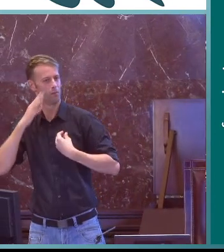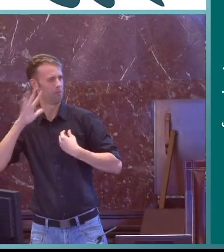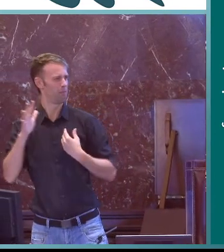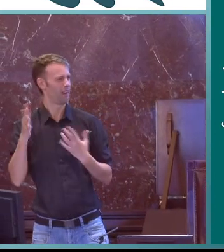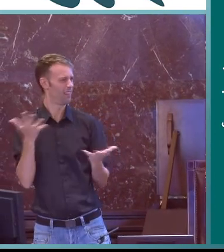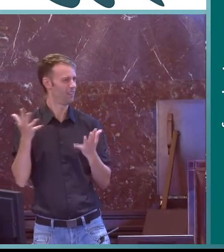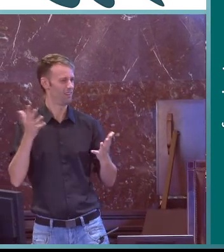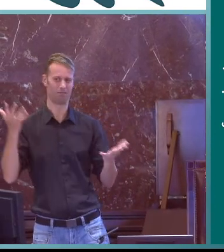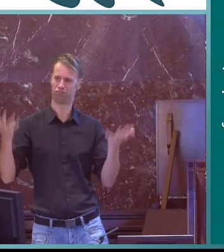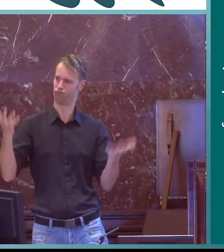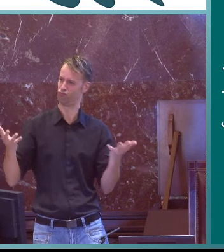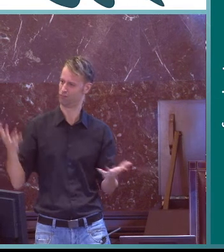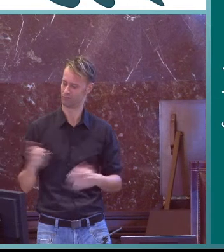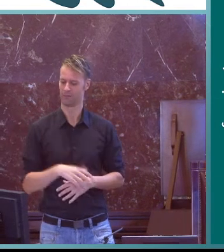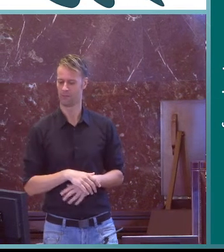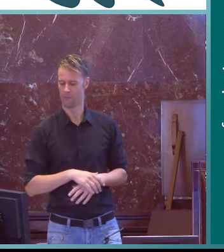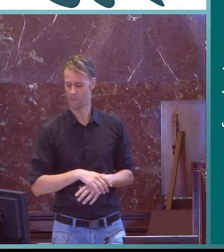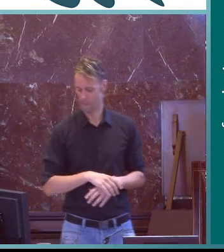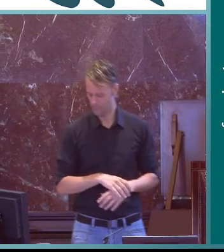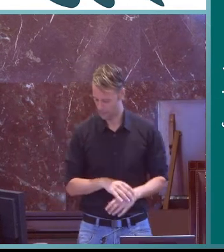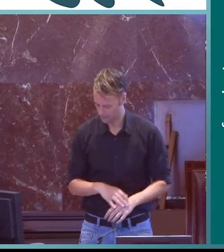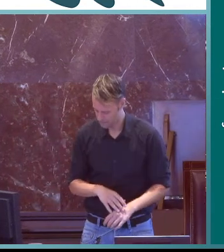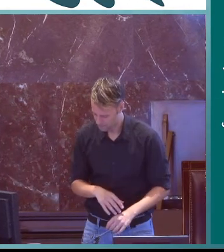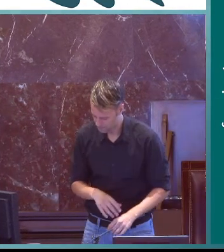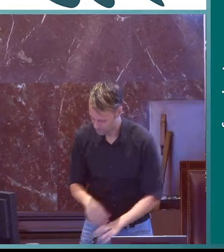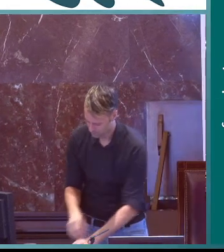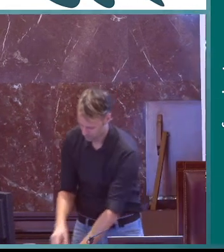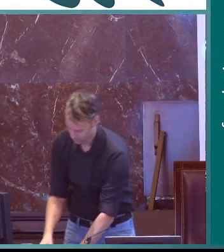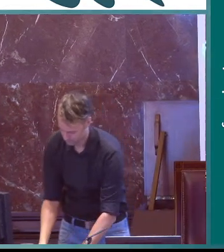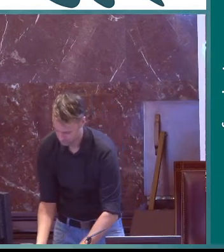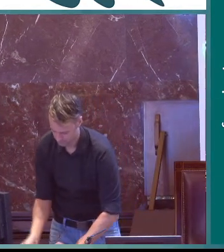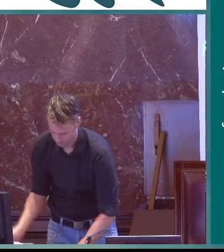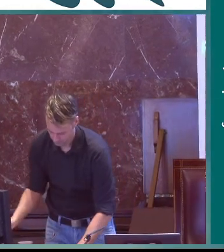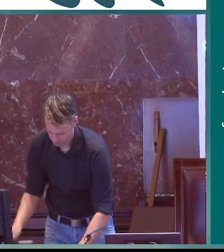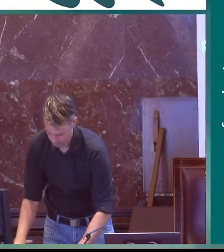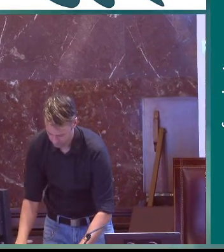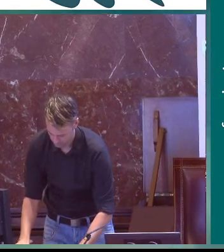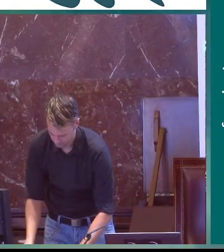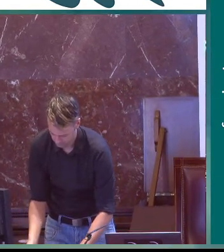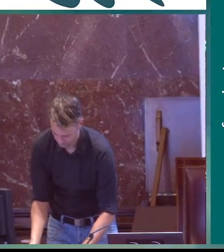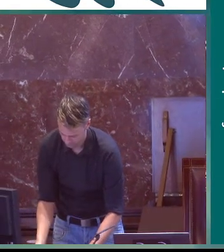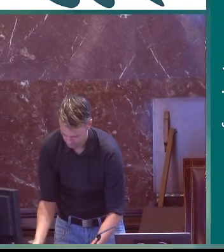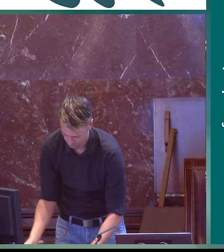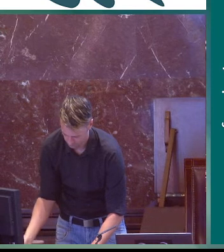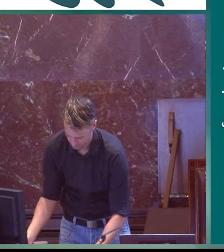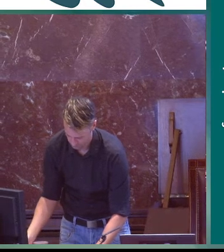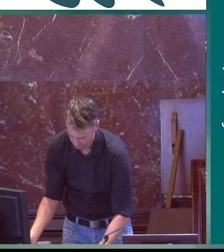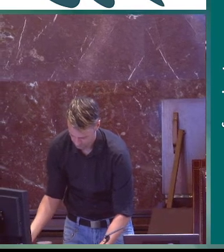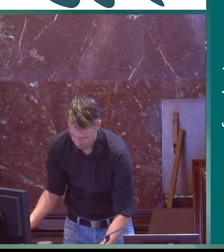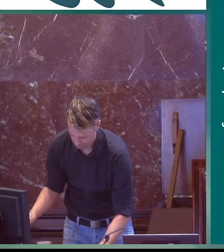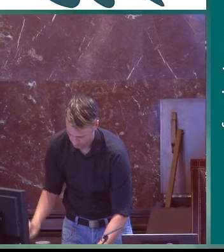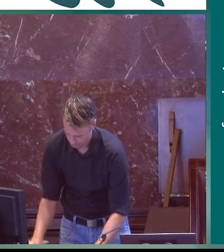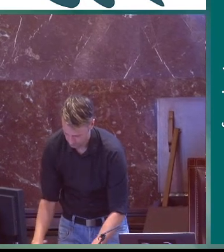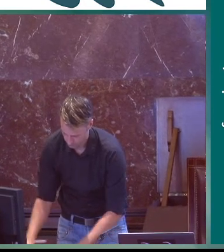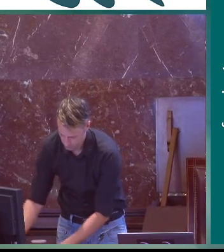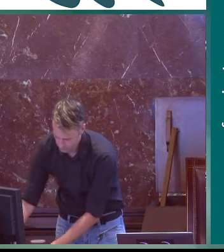o queremos poner el el muchas cosas que están iguales entre las